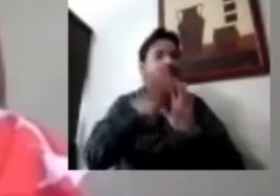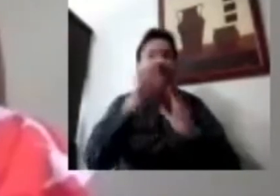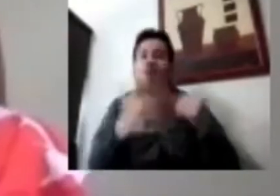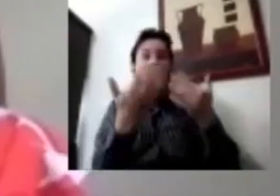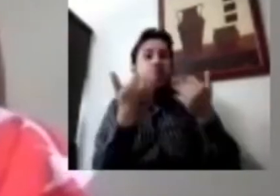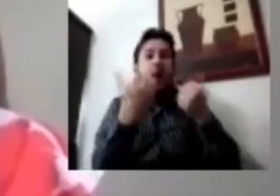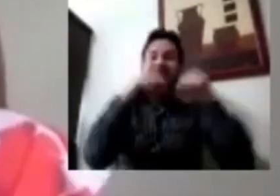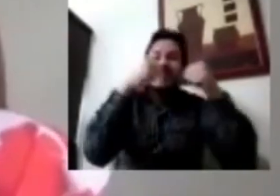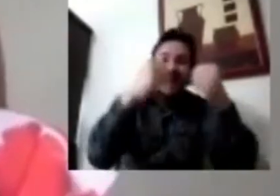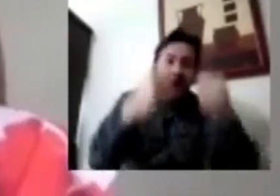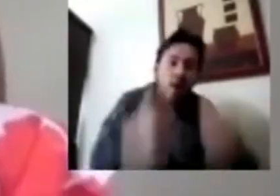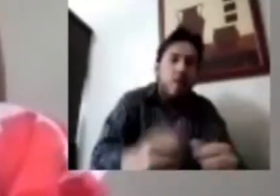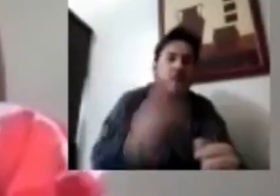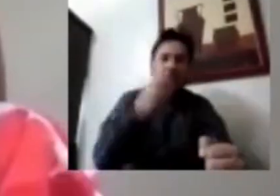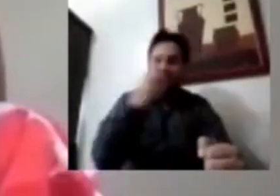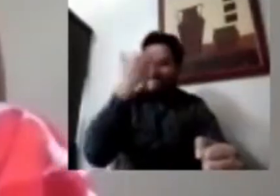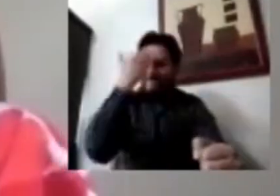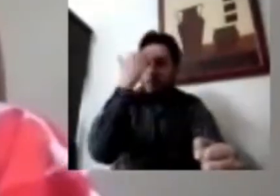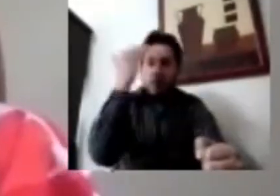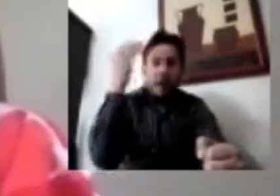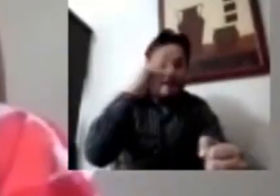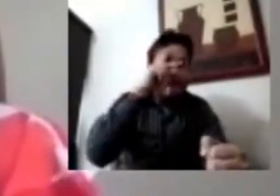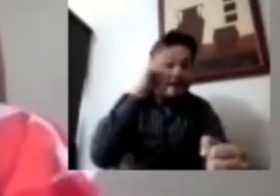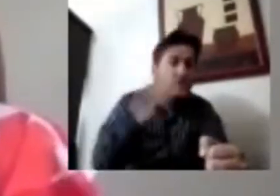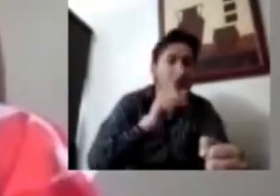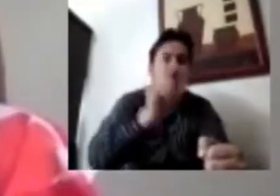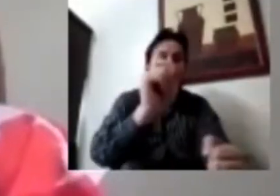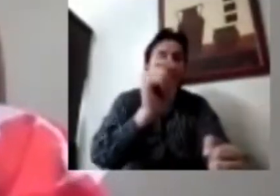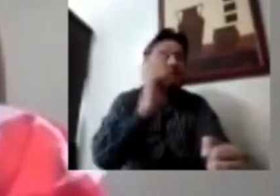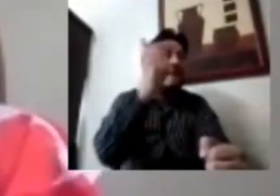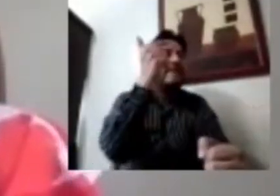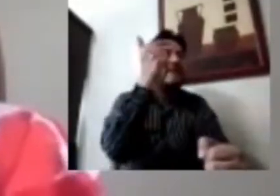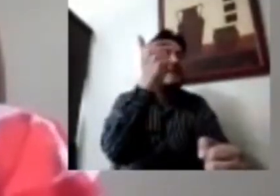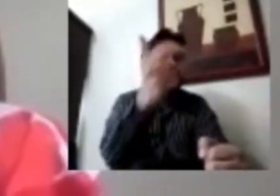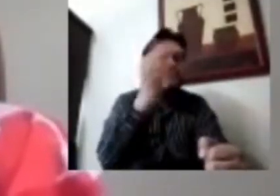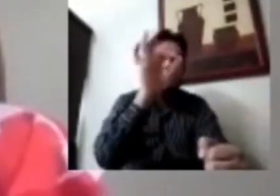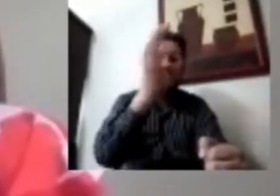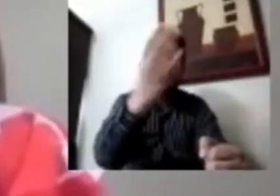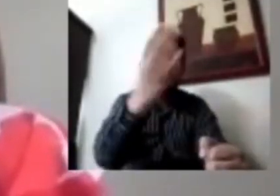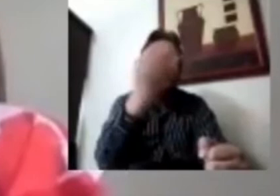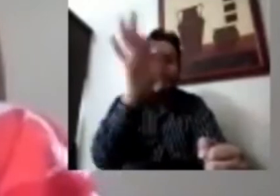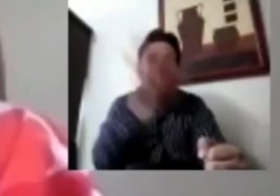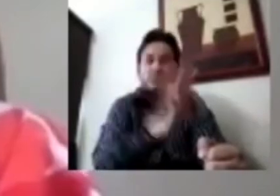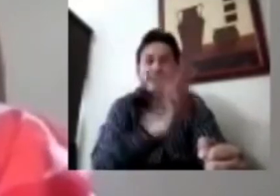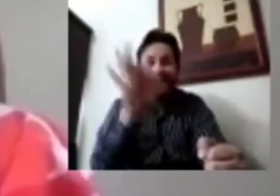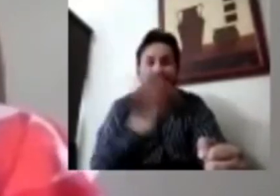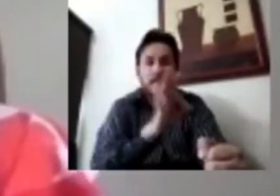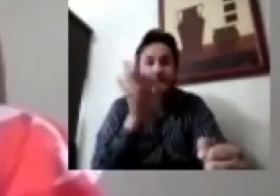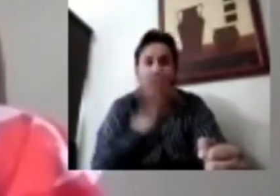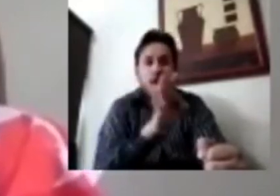moderada y severa fue de 27.9%. Y ya nada más para ponerlo a referencia,